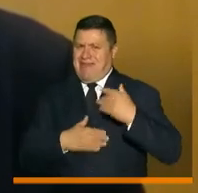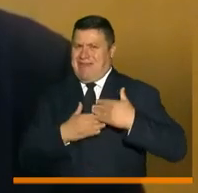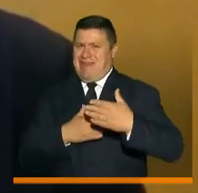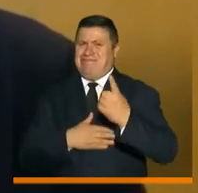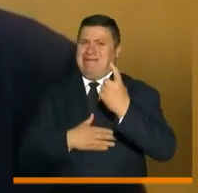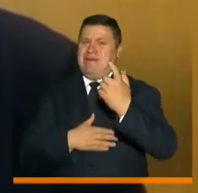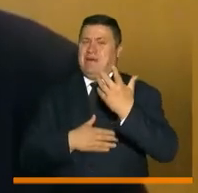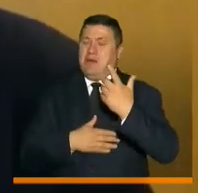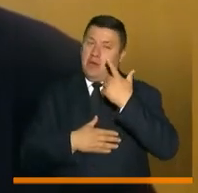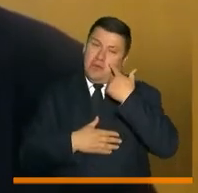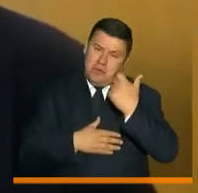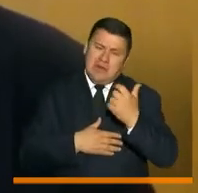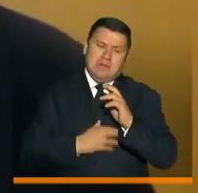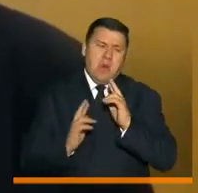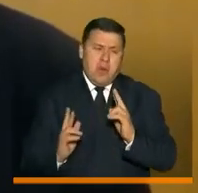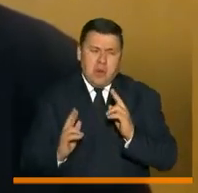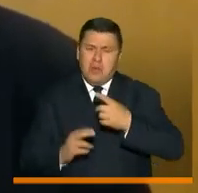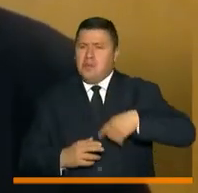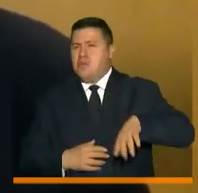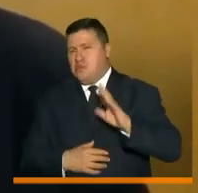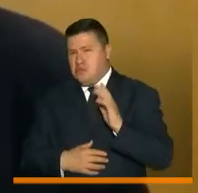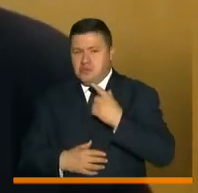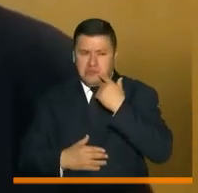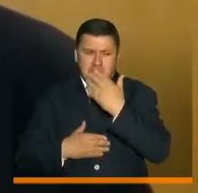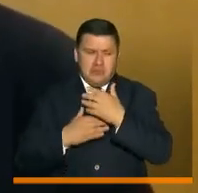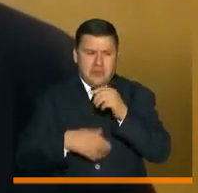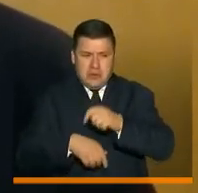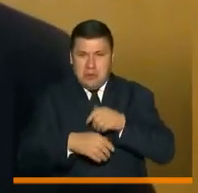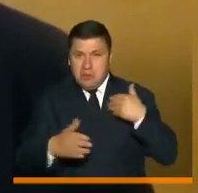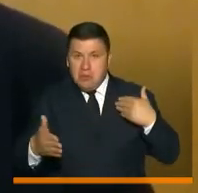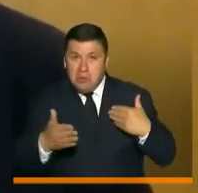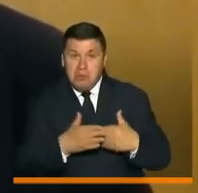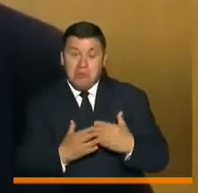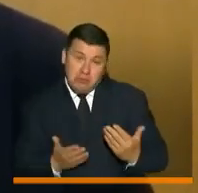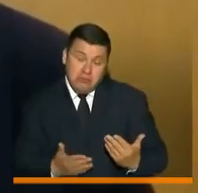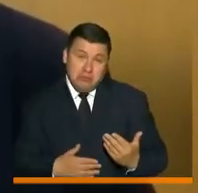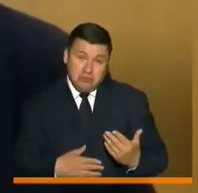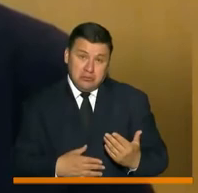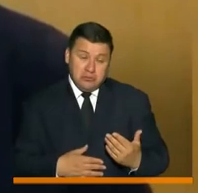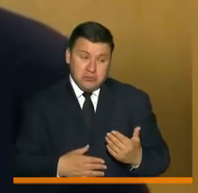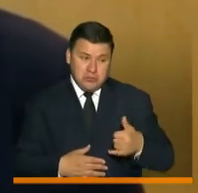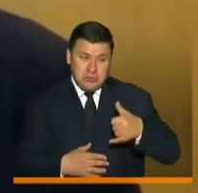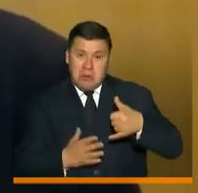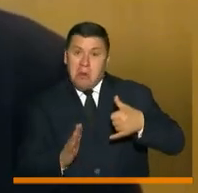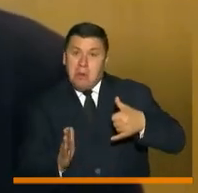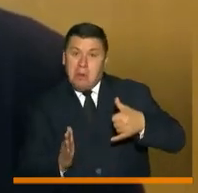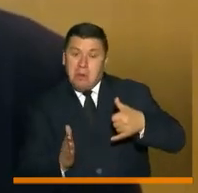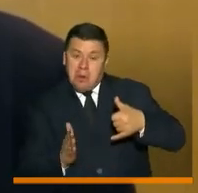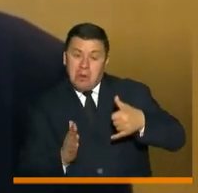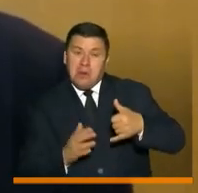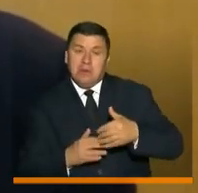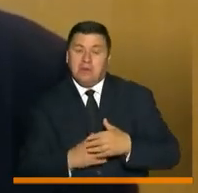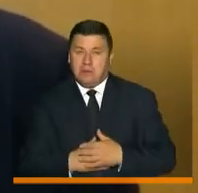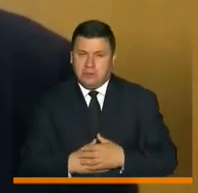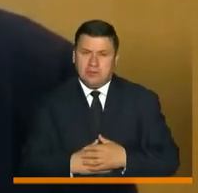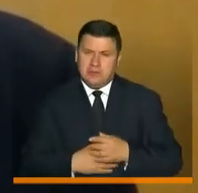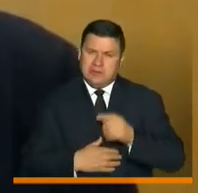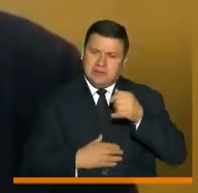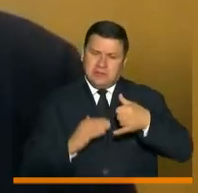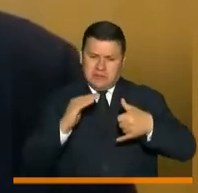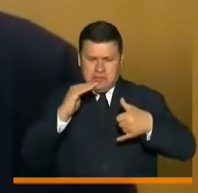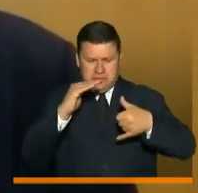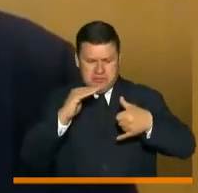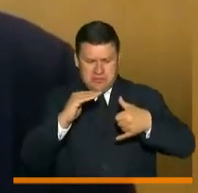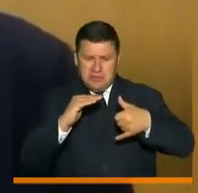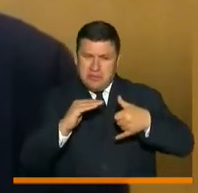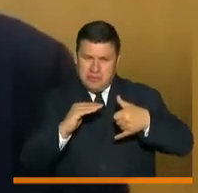resultado que sigue siendo bueno. Uno esperaría, y así lo predicen muchos modelos, que esto en este momento está estable y debería bajar un